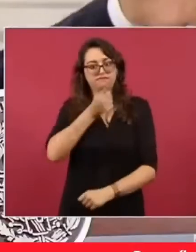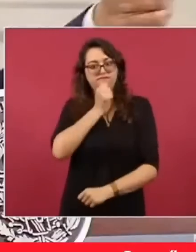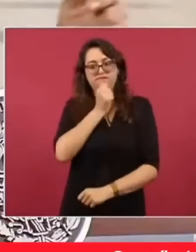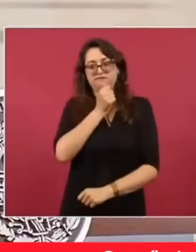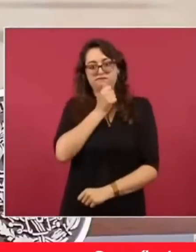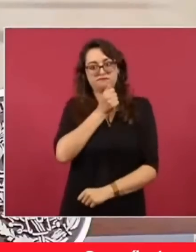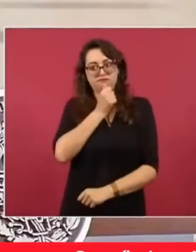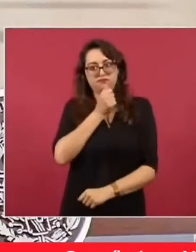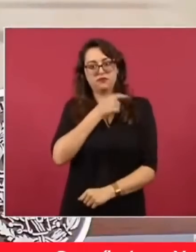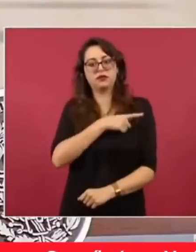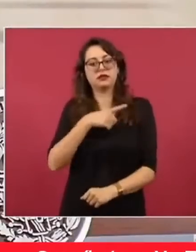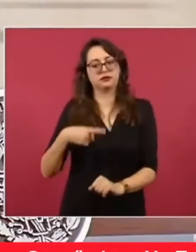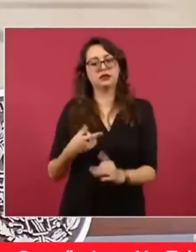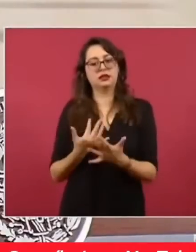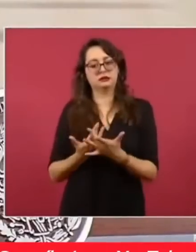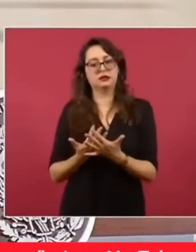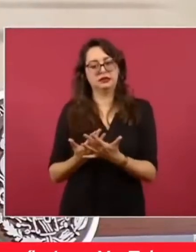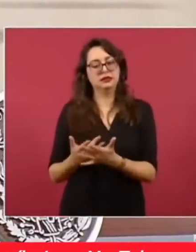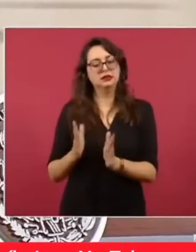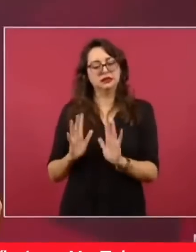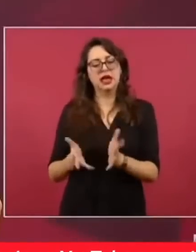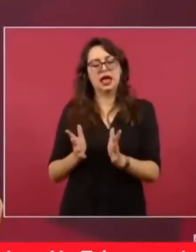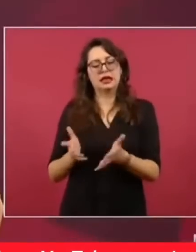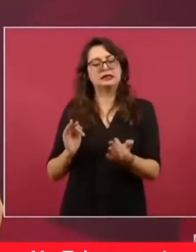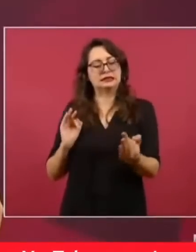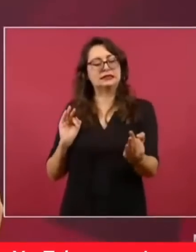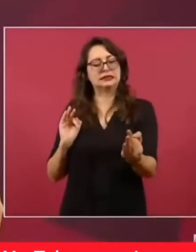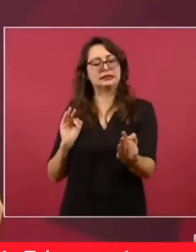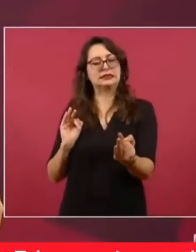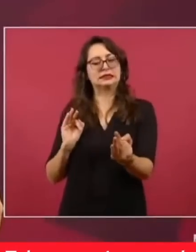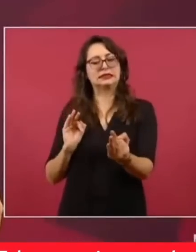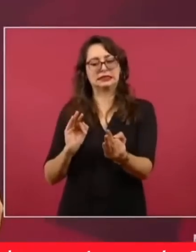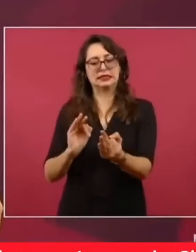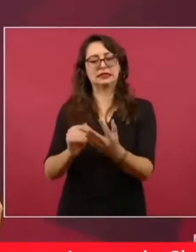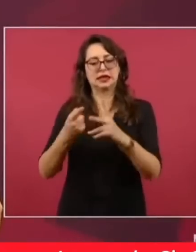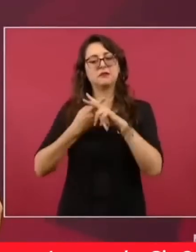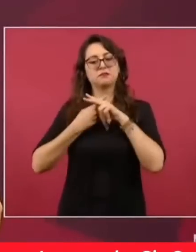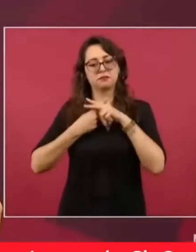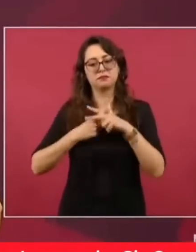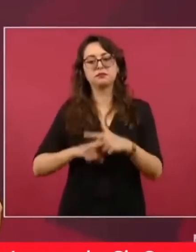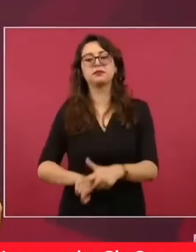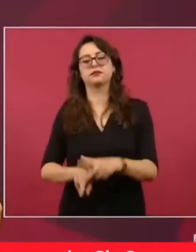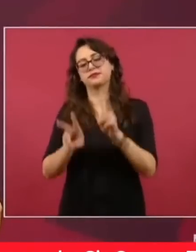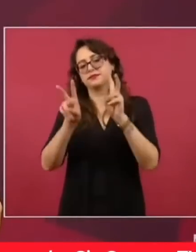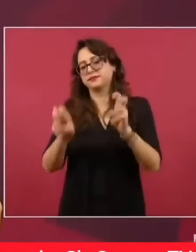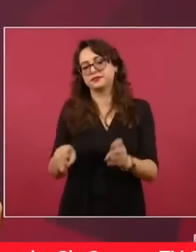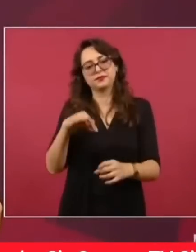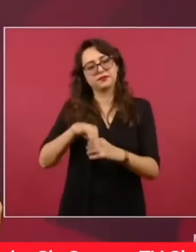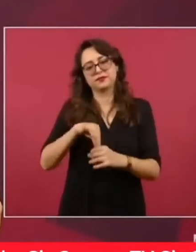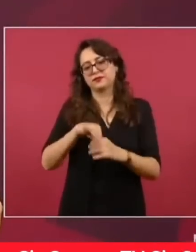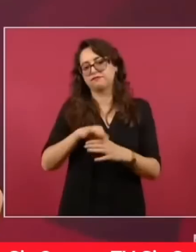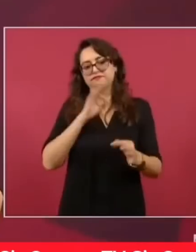acercando la campaña y